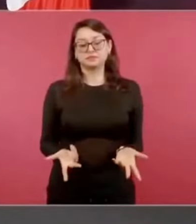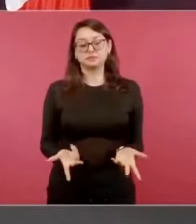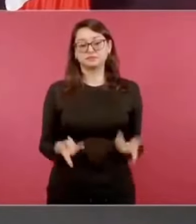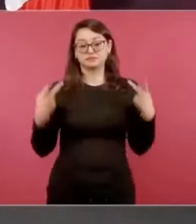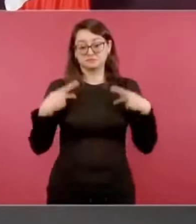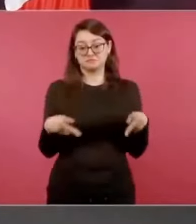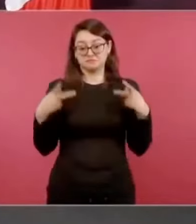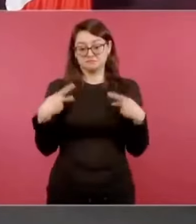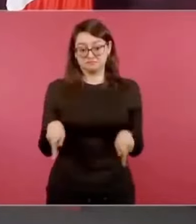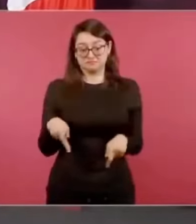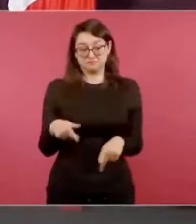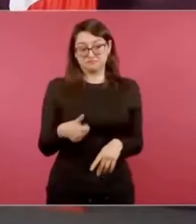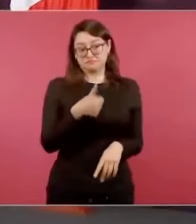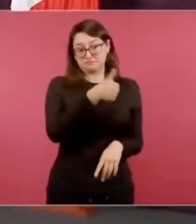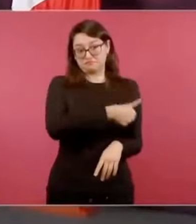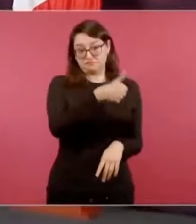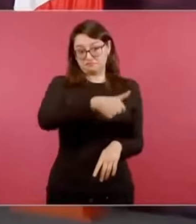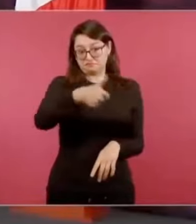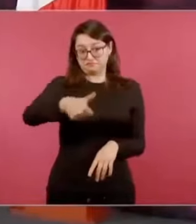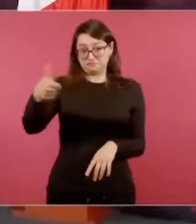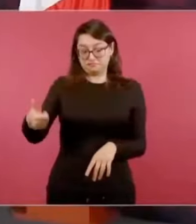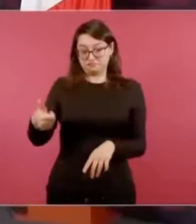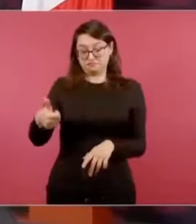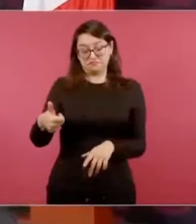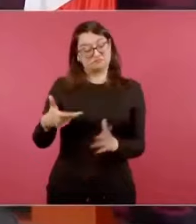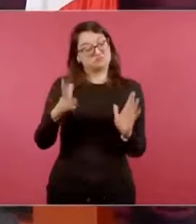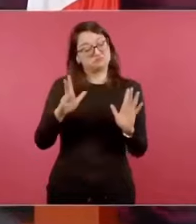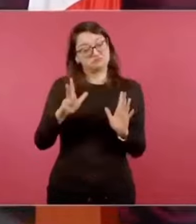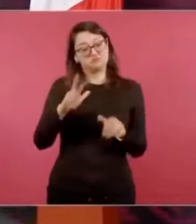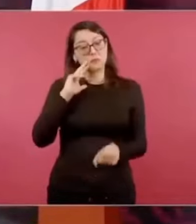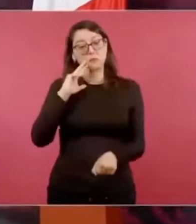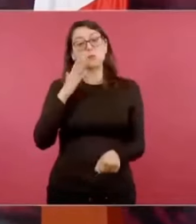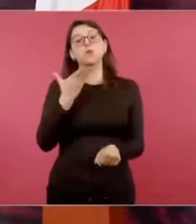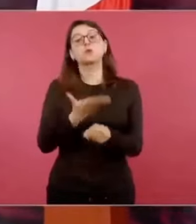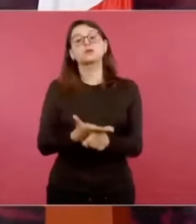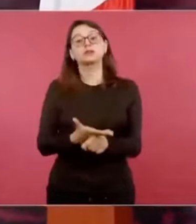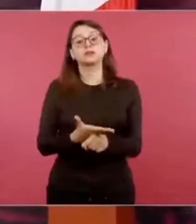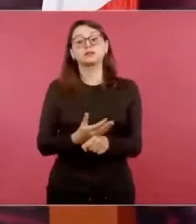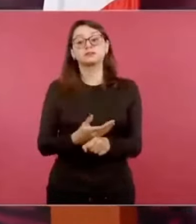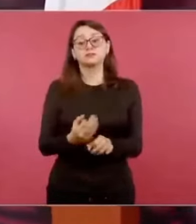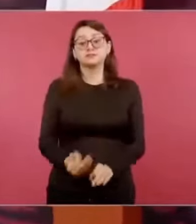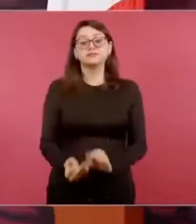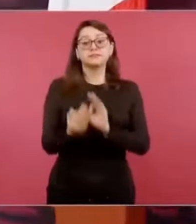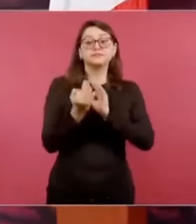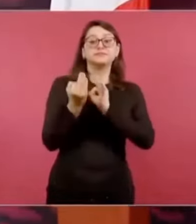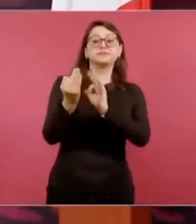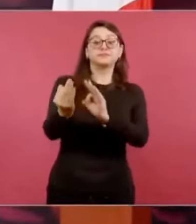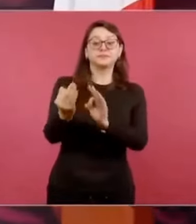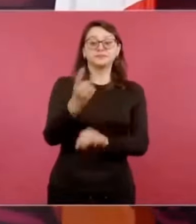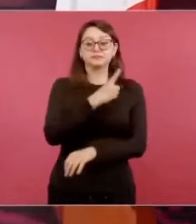nada más,